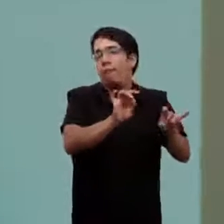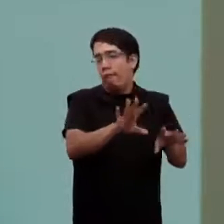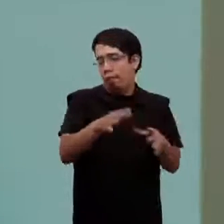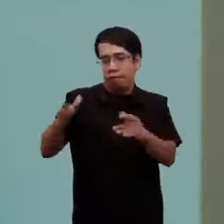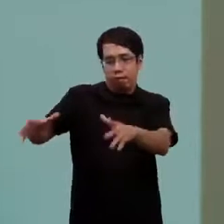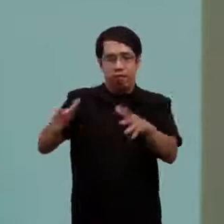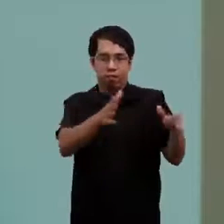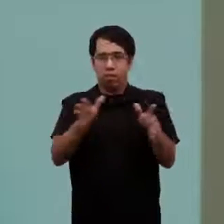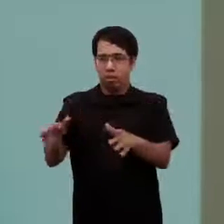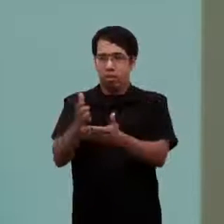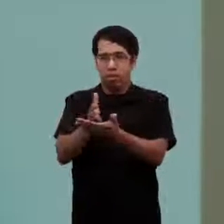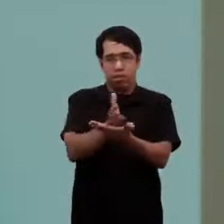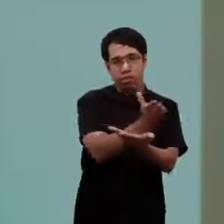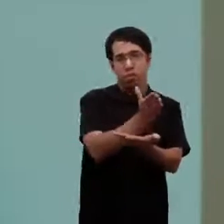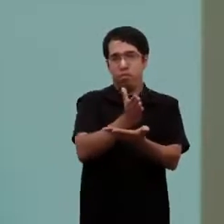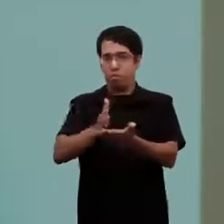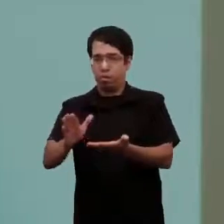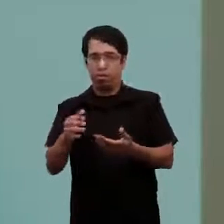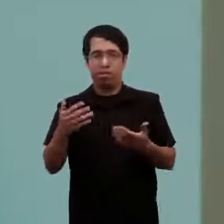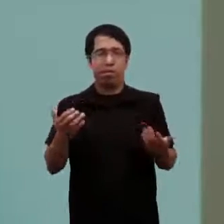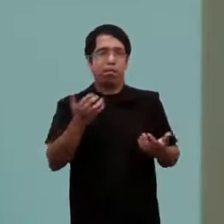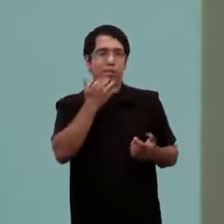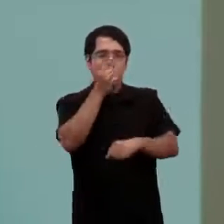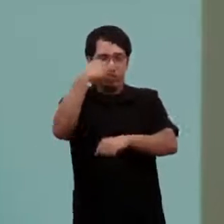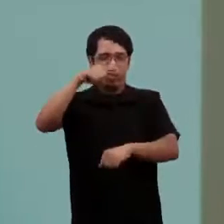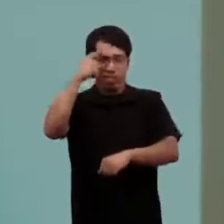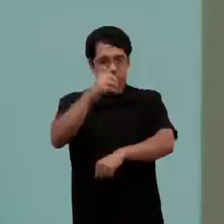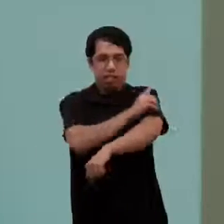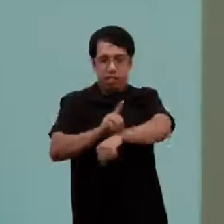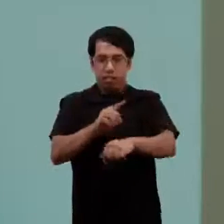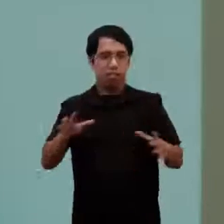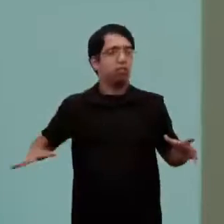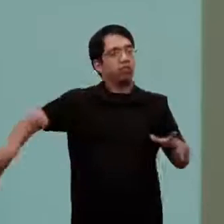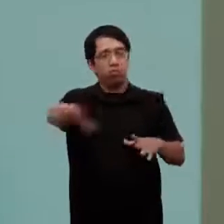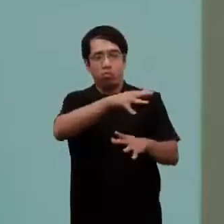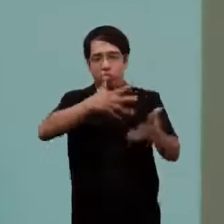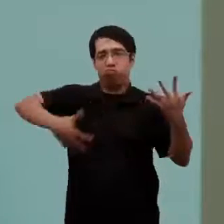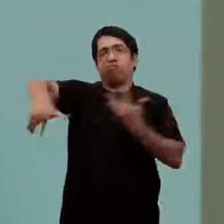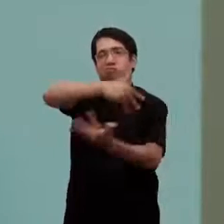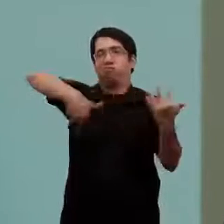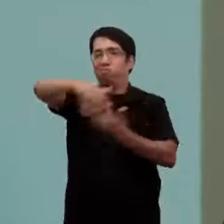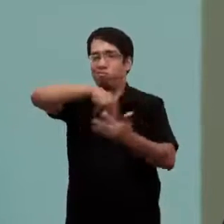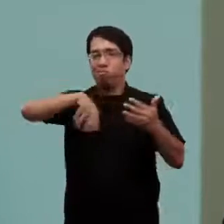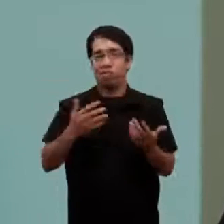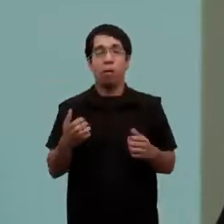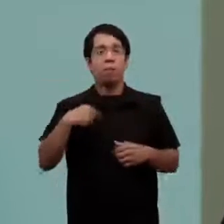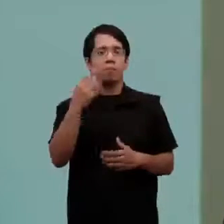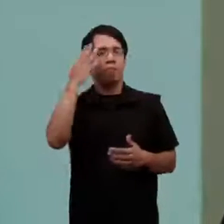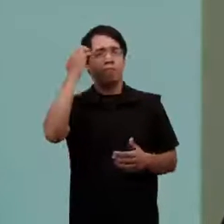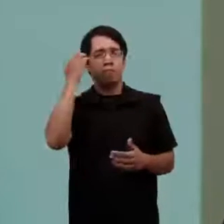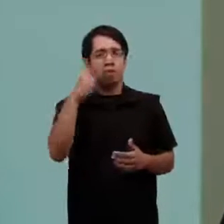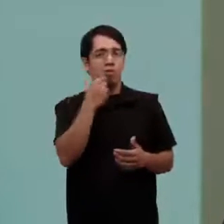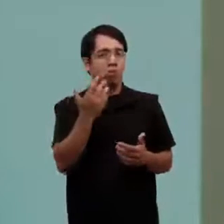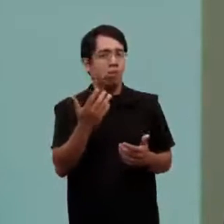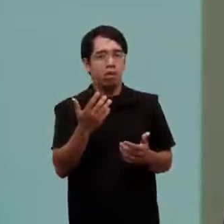de inclusión, en donde es el derecho de que estemos entre todos. Siempre hablamos de qué, por qué